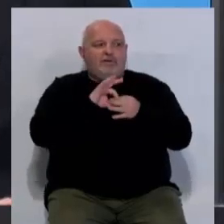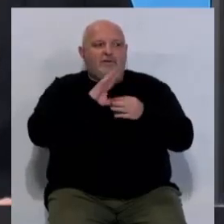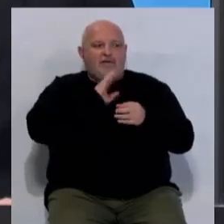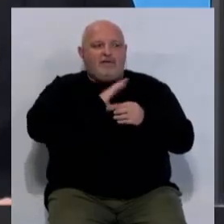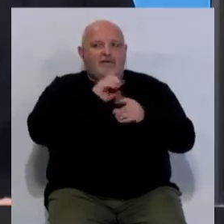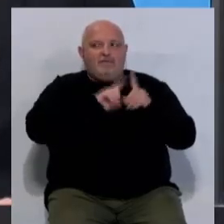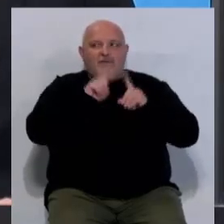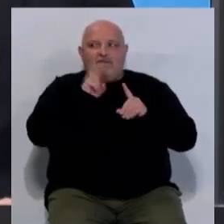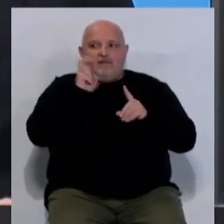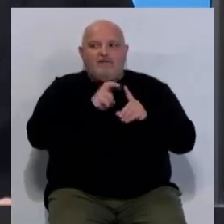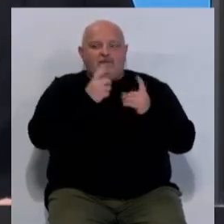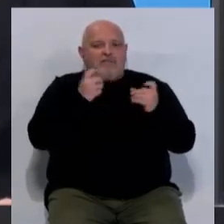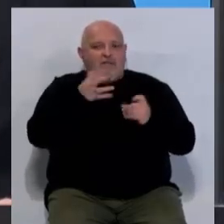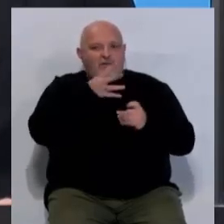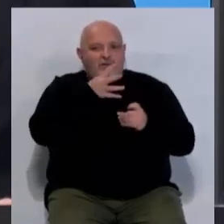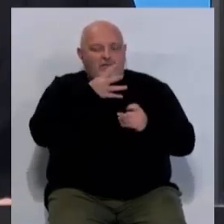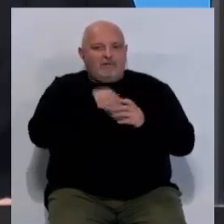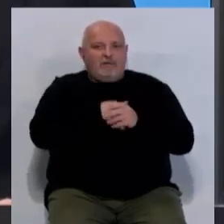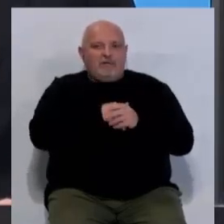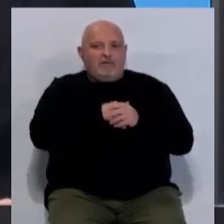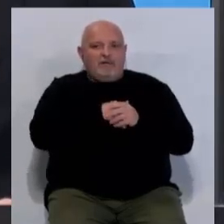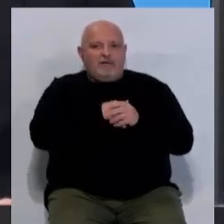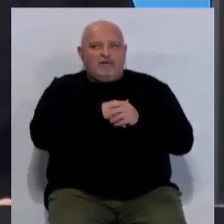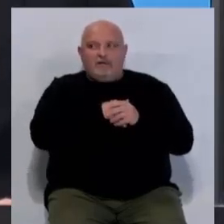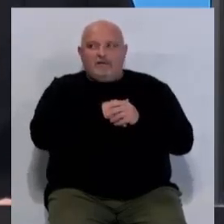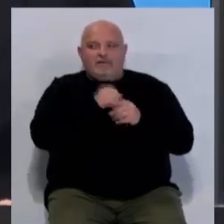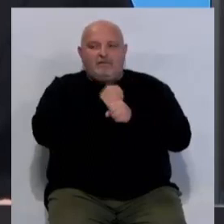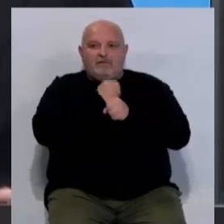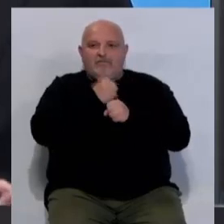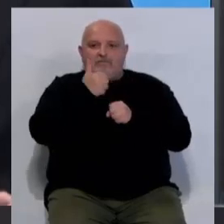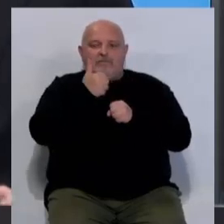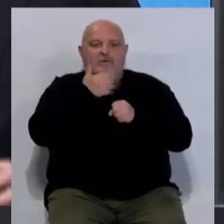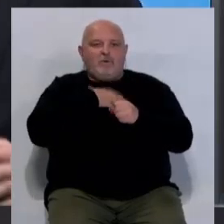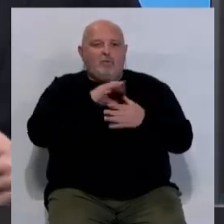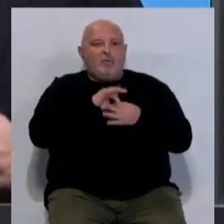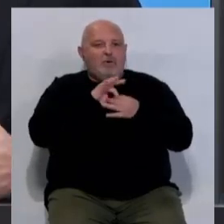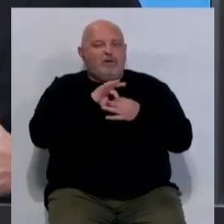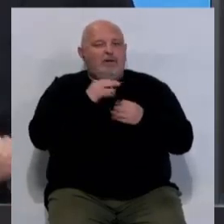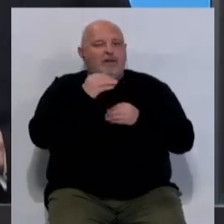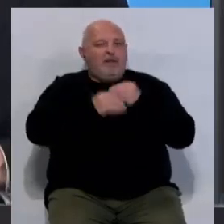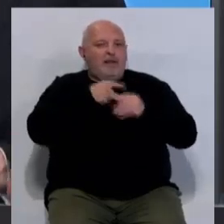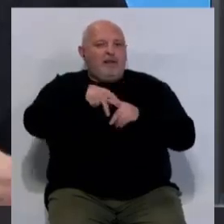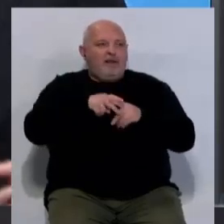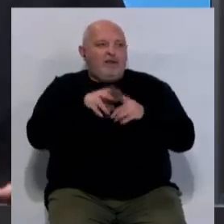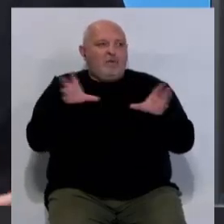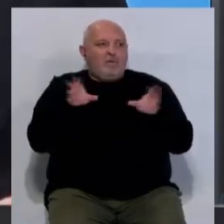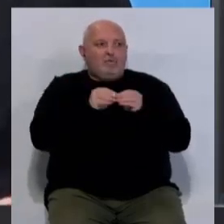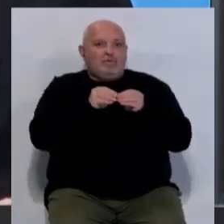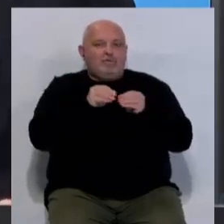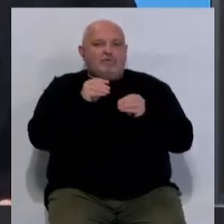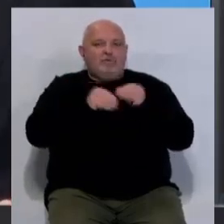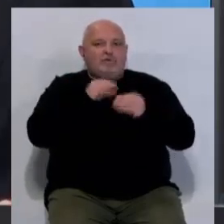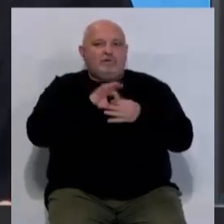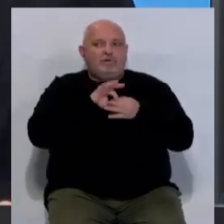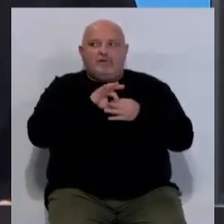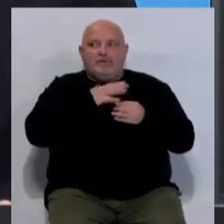problema que es la falta de agua. Y además lo vamos a hacer trabajando conjuntamente. Nos une mucho porque tenemos la herramienta conjunta, pero también nos